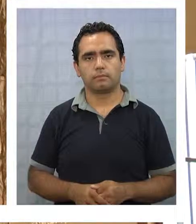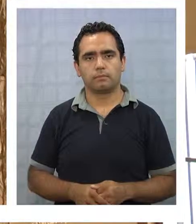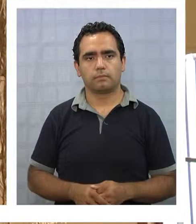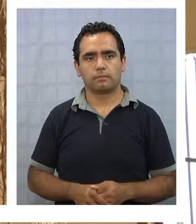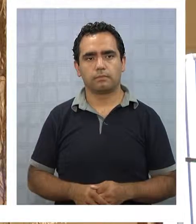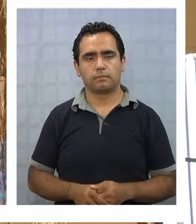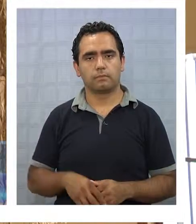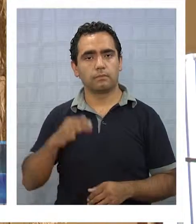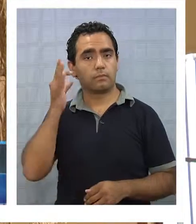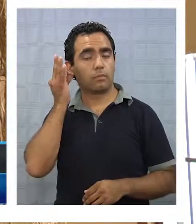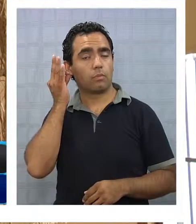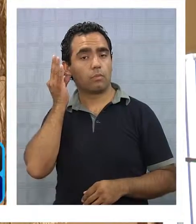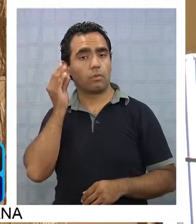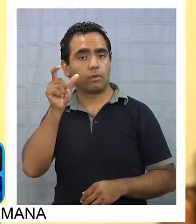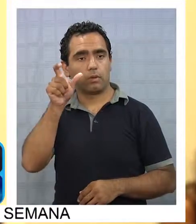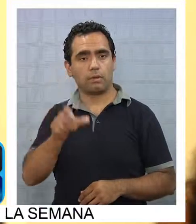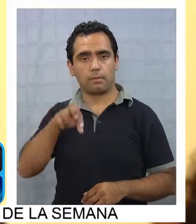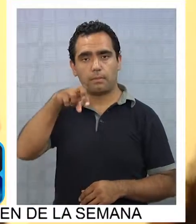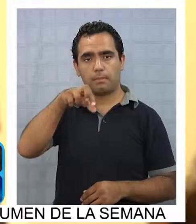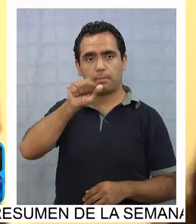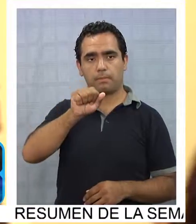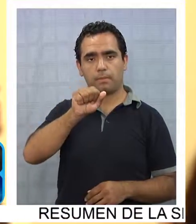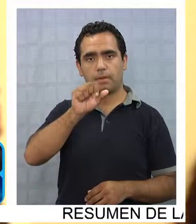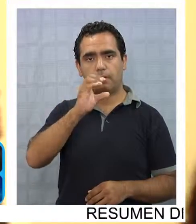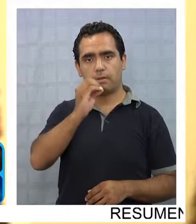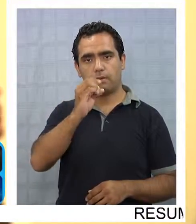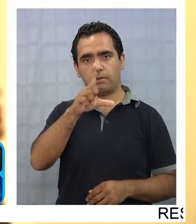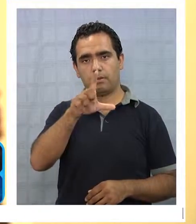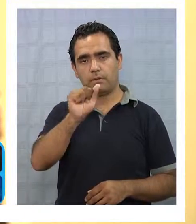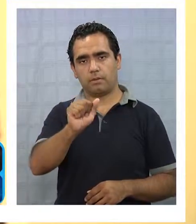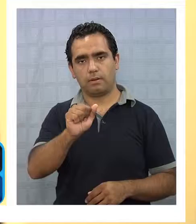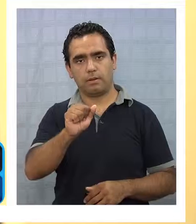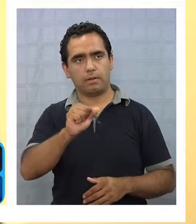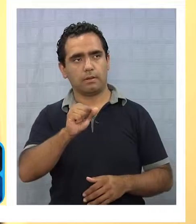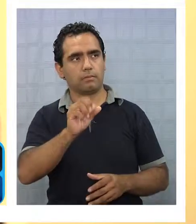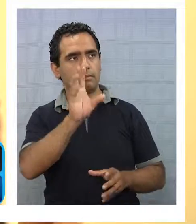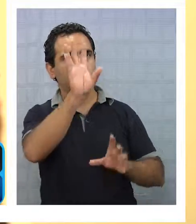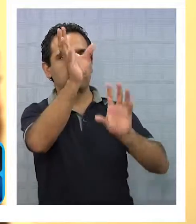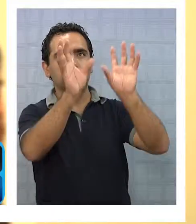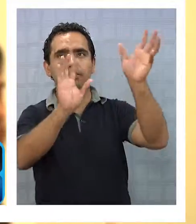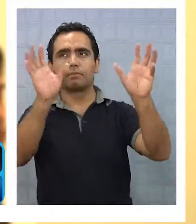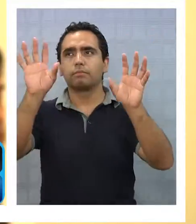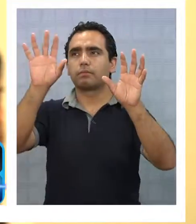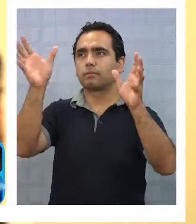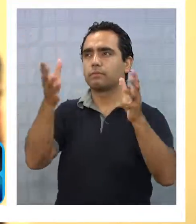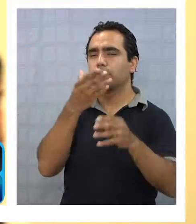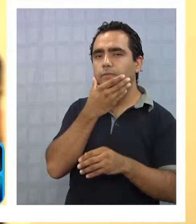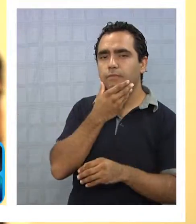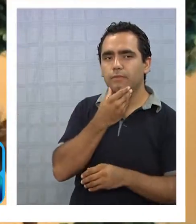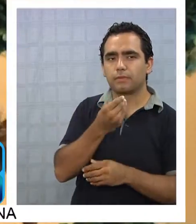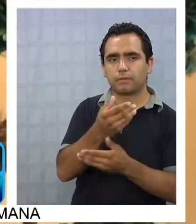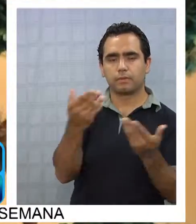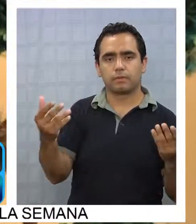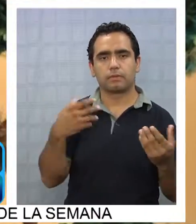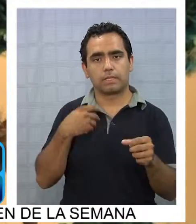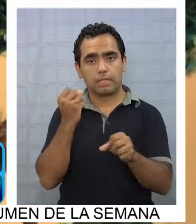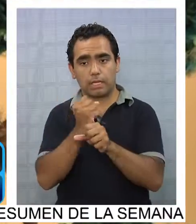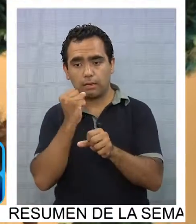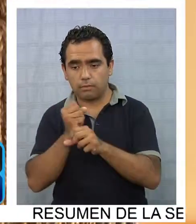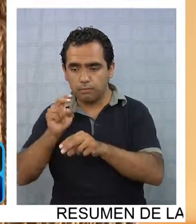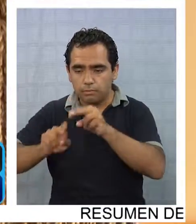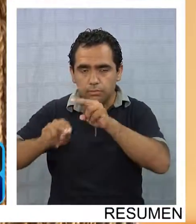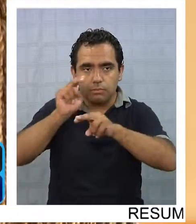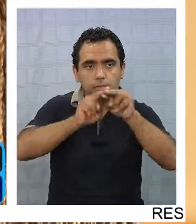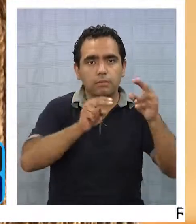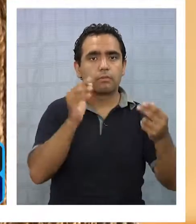La artista textil Paola Moreira expuso su obra en la sala de arte de Casa Coyahuasi. En esta ocasión, las obras de Moreira, prevencionista